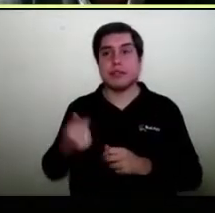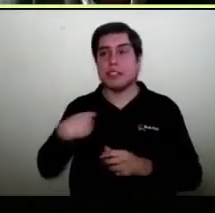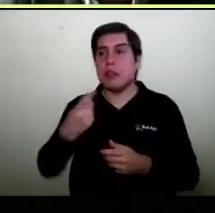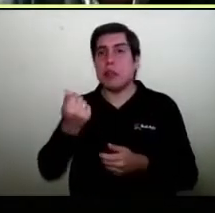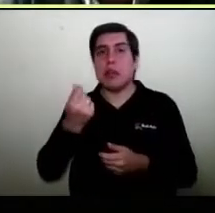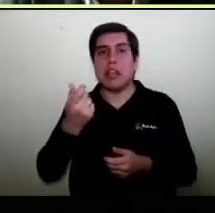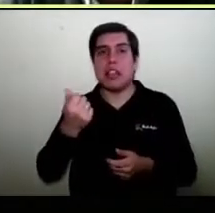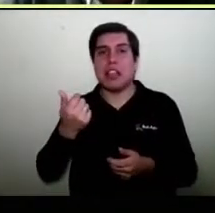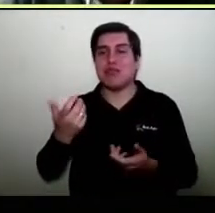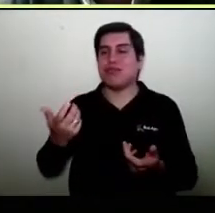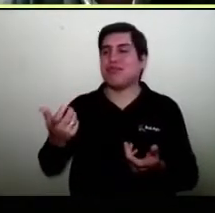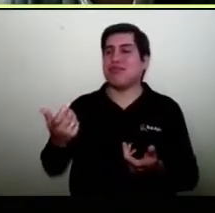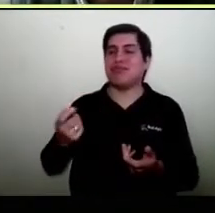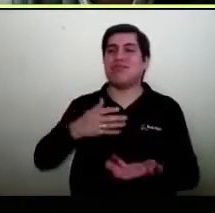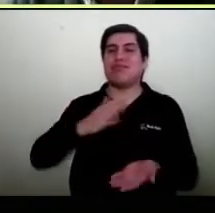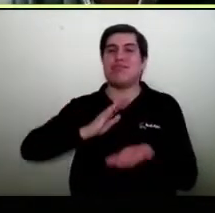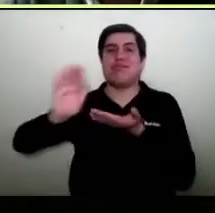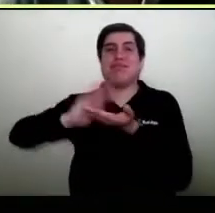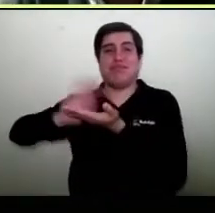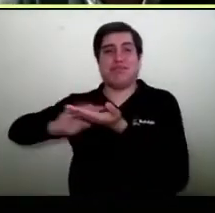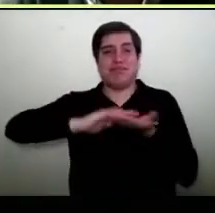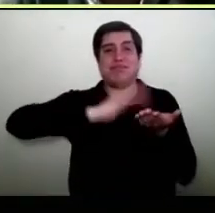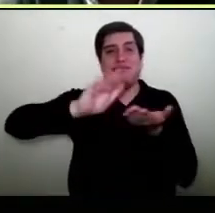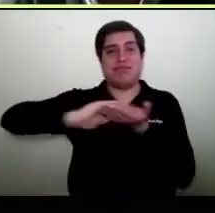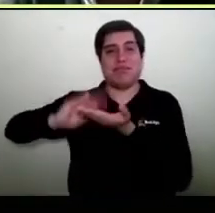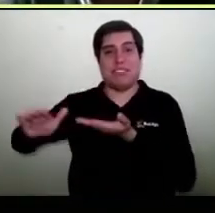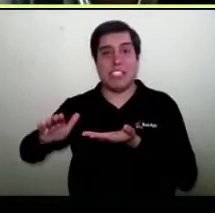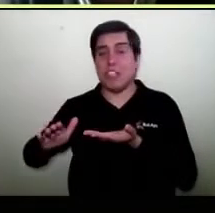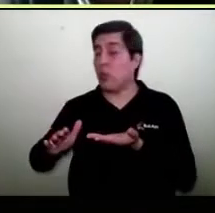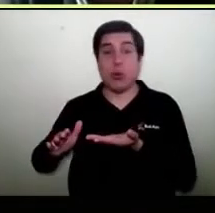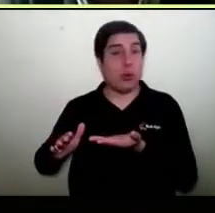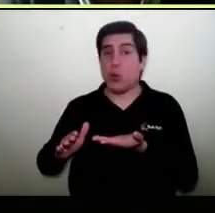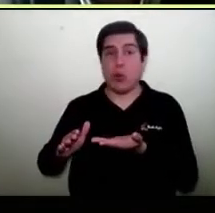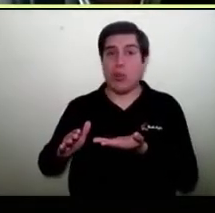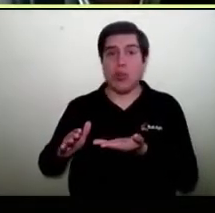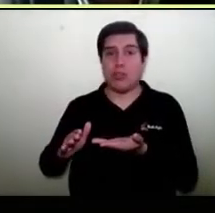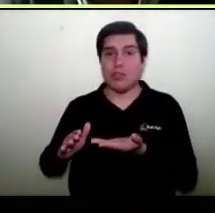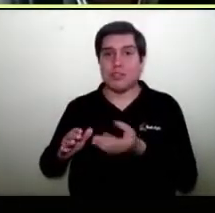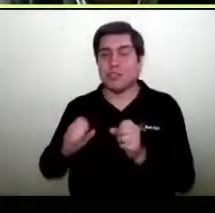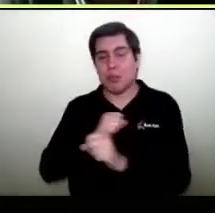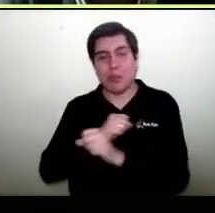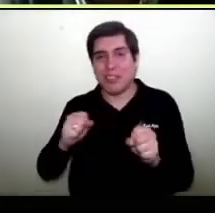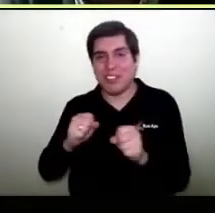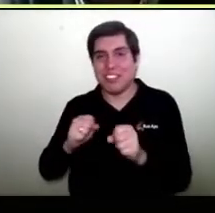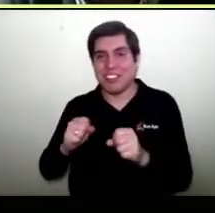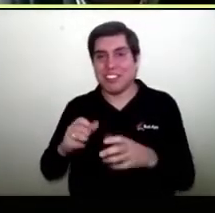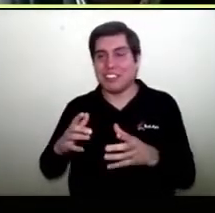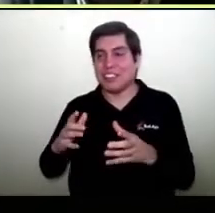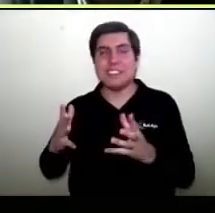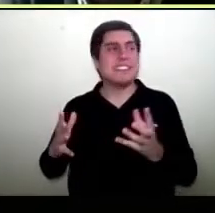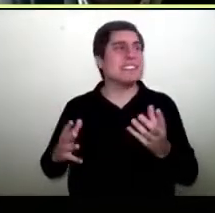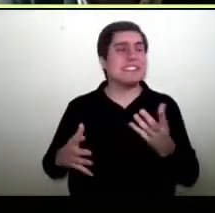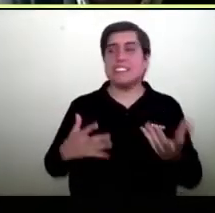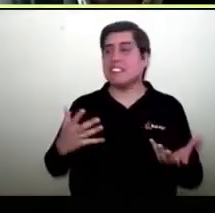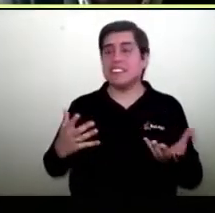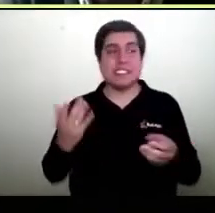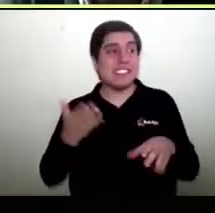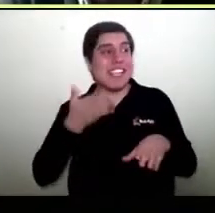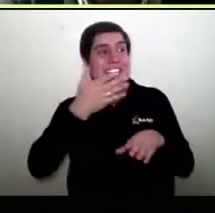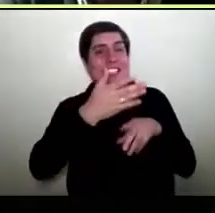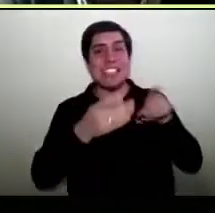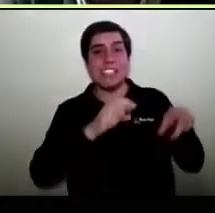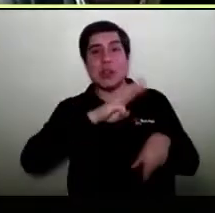suficientemente grandes y los quieres concentrar en tu negocio. Entonces, cuando a te dicen anda a instalarte en una tienda virtual,